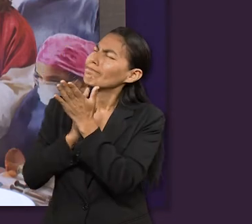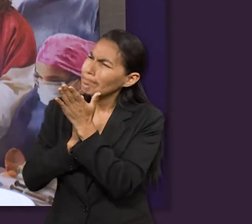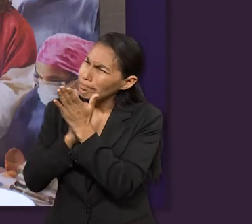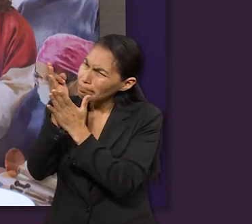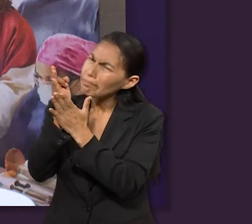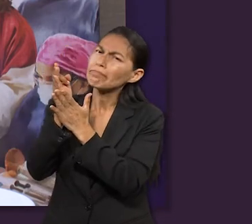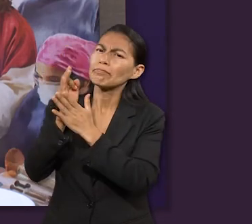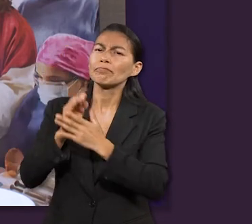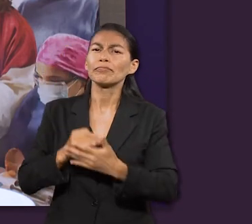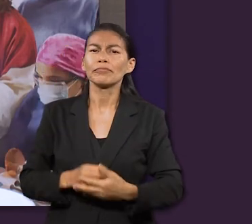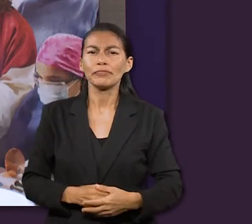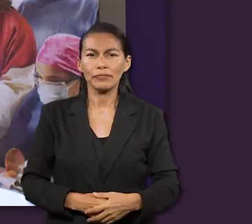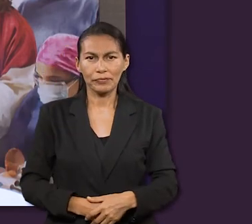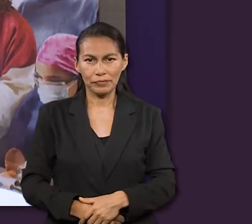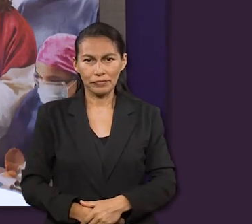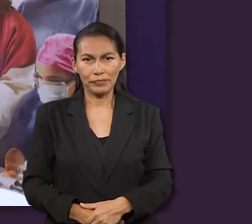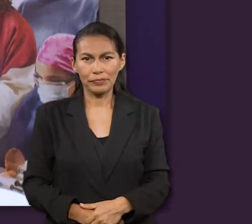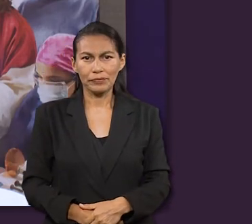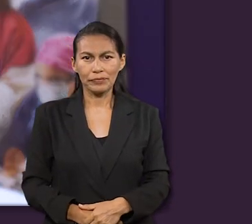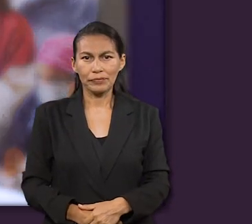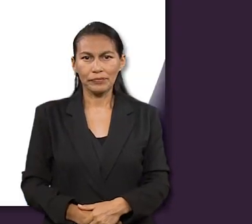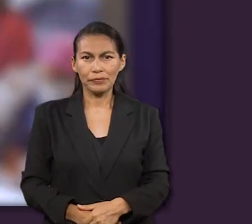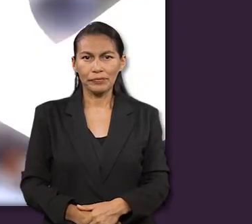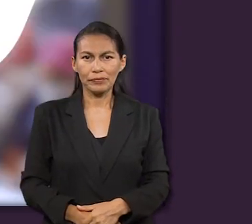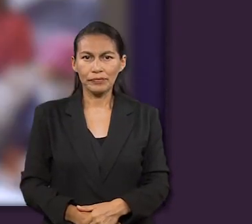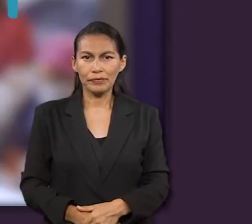tomado la mano de Dios y serle fiel a él.